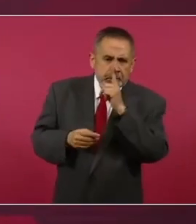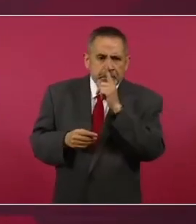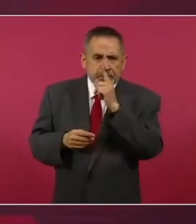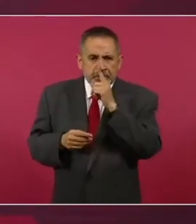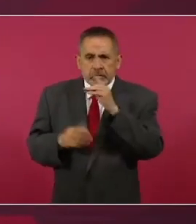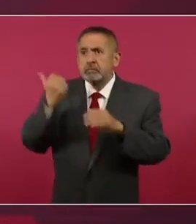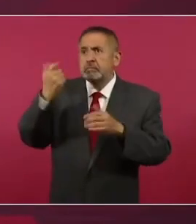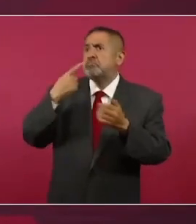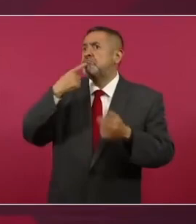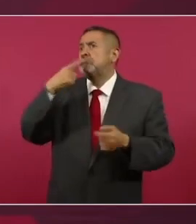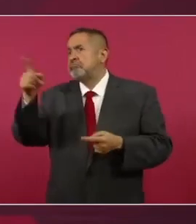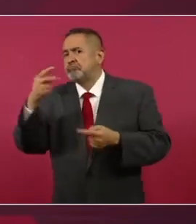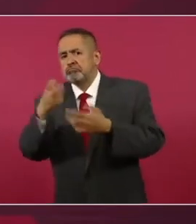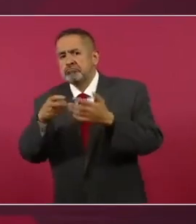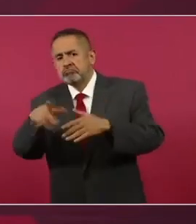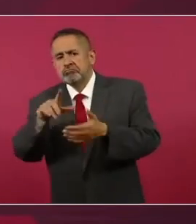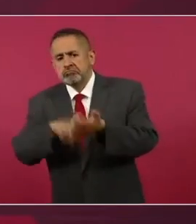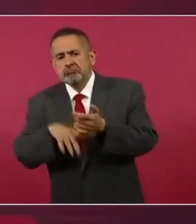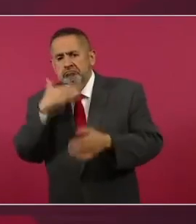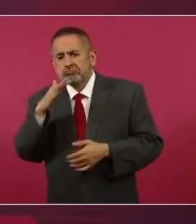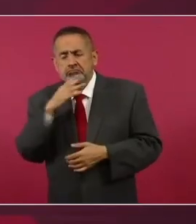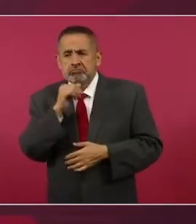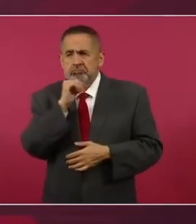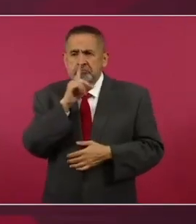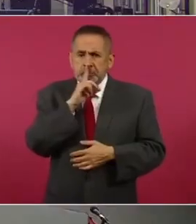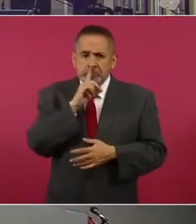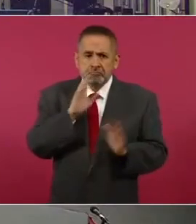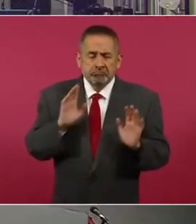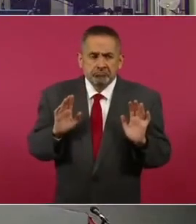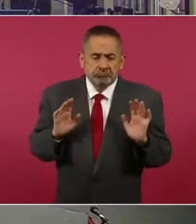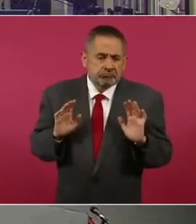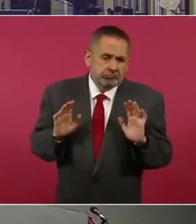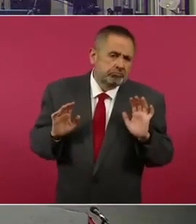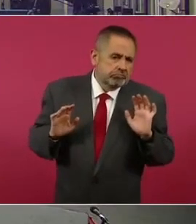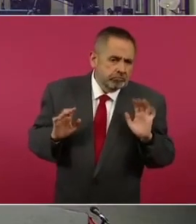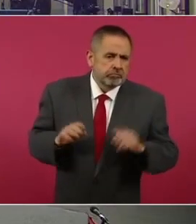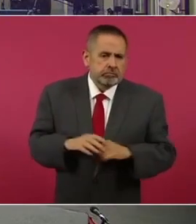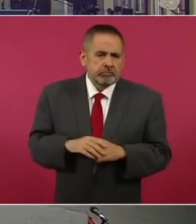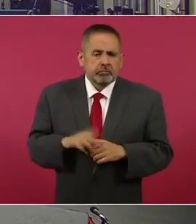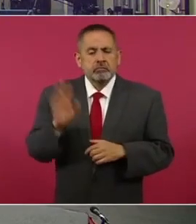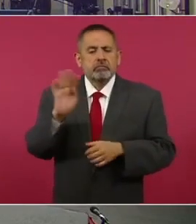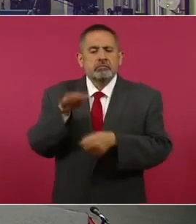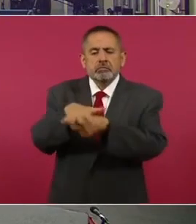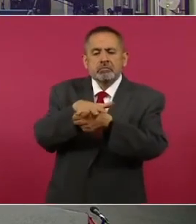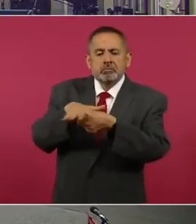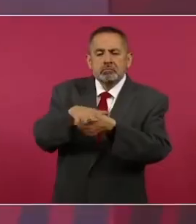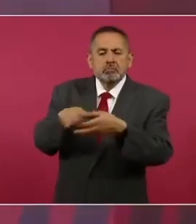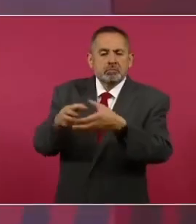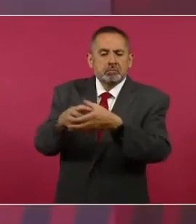denuncias de corrupción, a lo mejor es un asunto